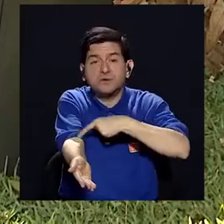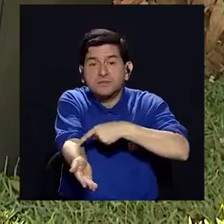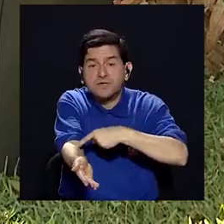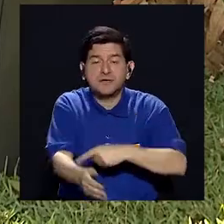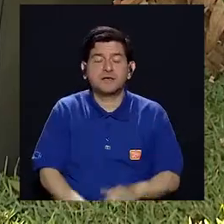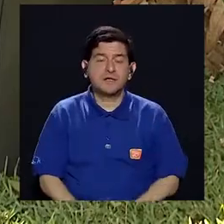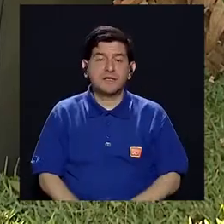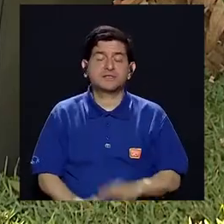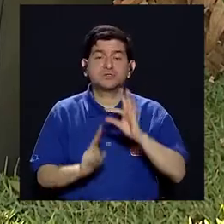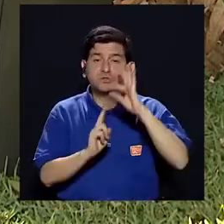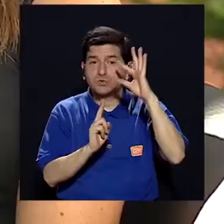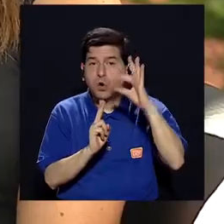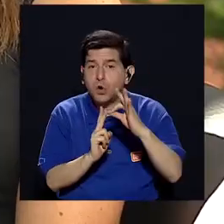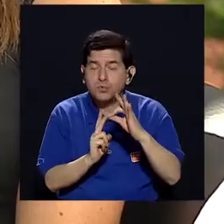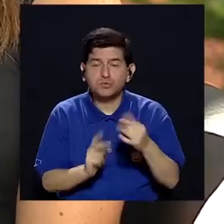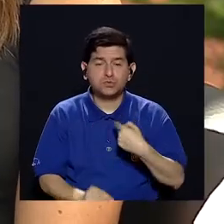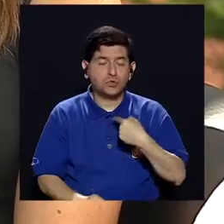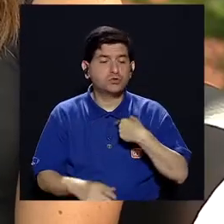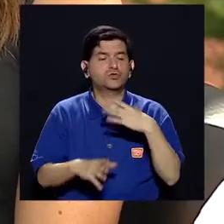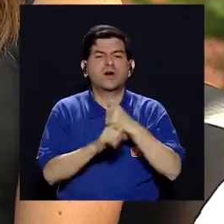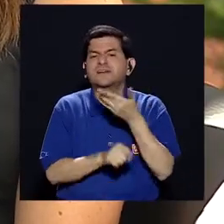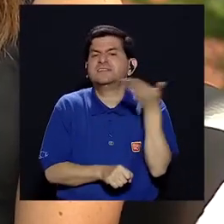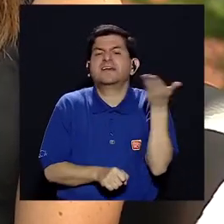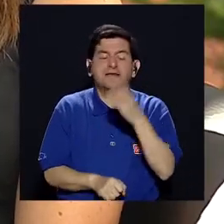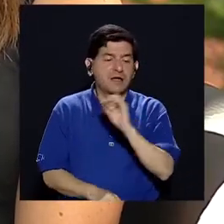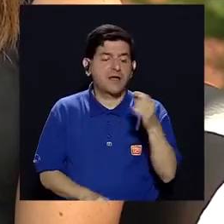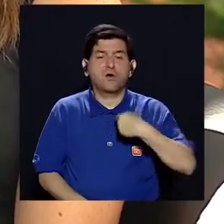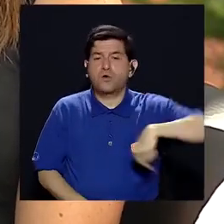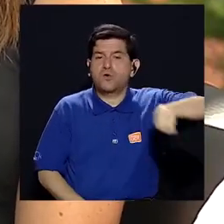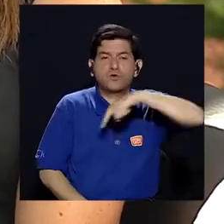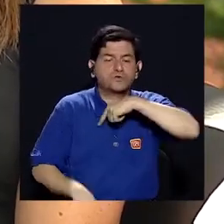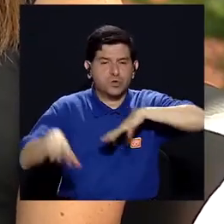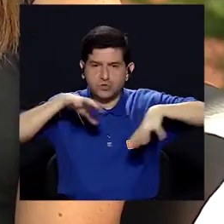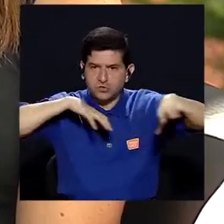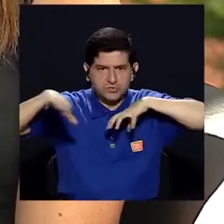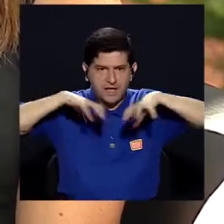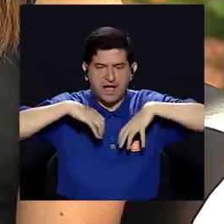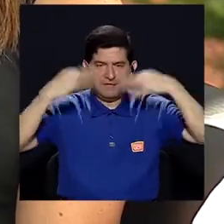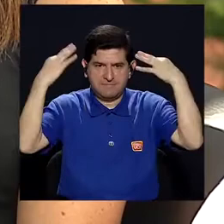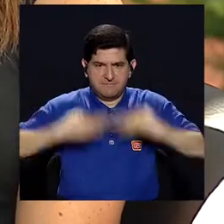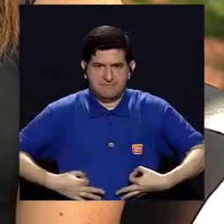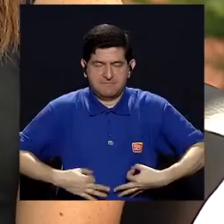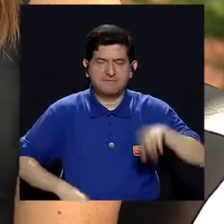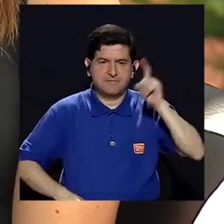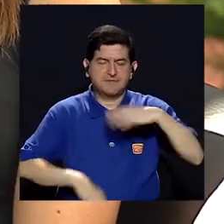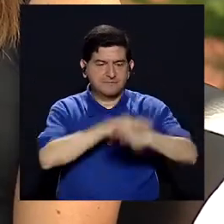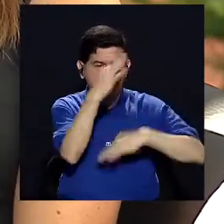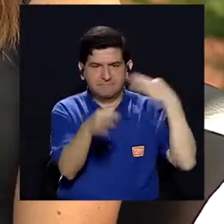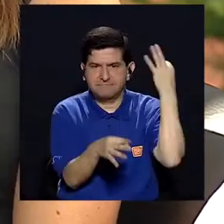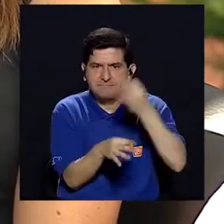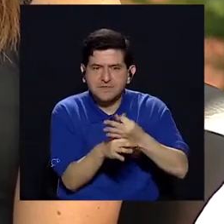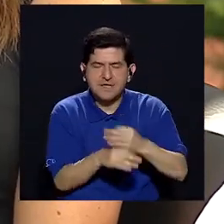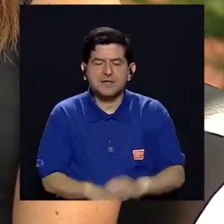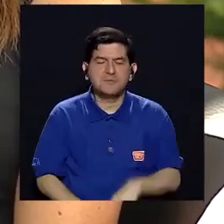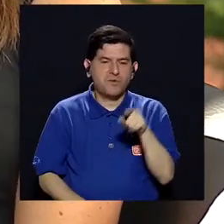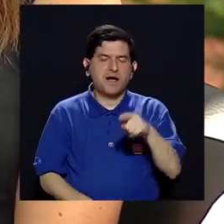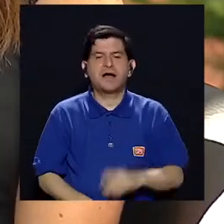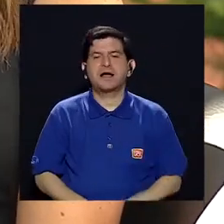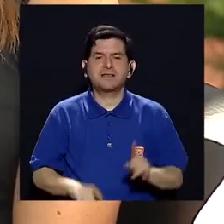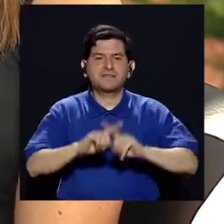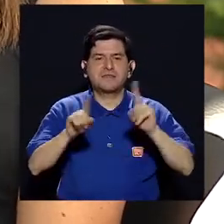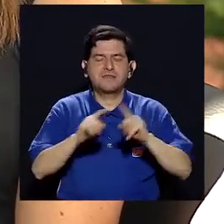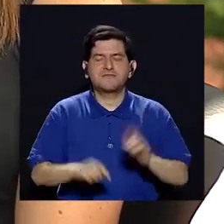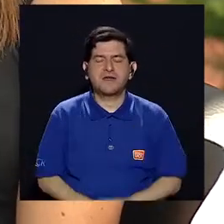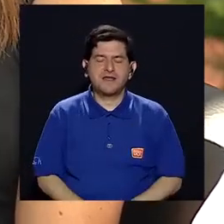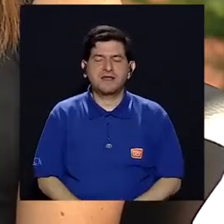a sangre, entonces también son como opciones a veces de lo que voy a hacer yo o si estamos haciendo ejercicio necesitamos cierto tipo de